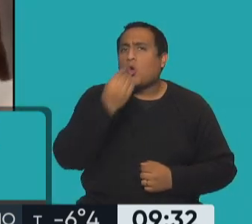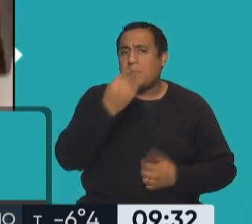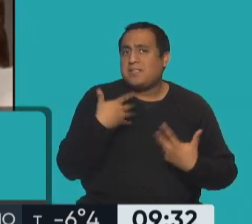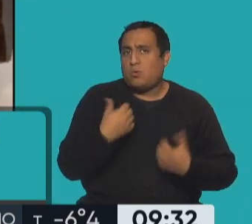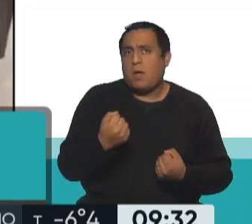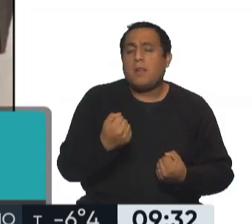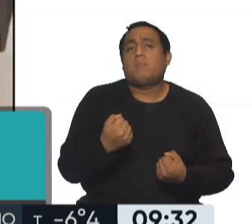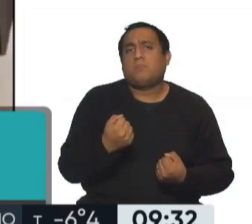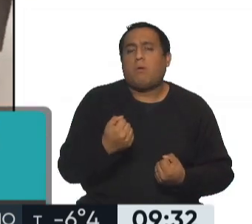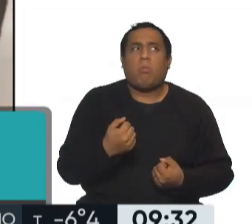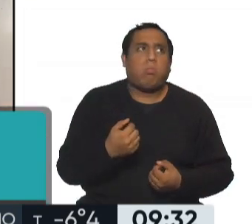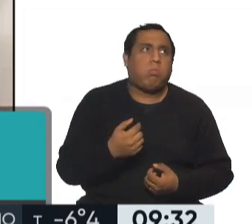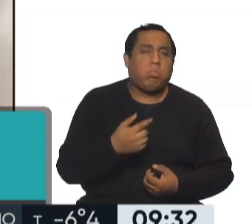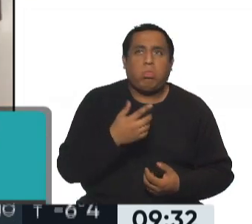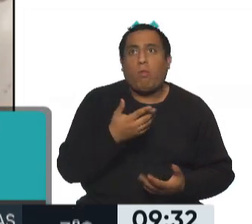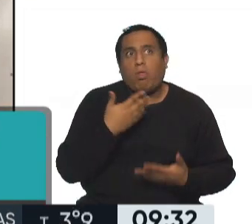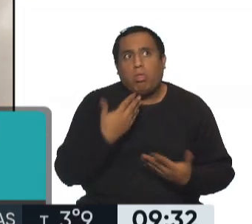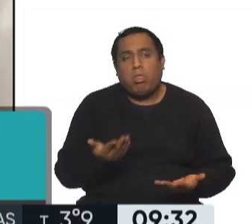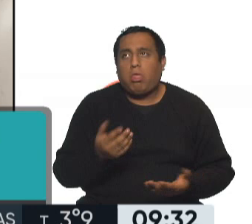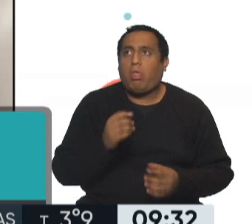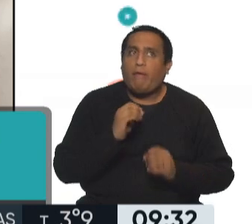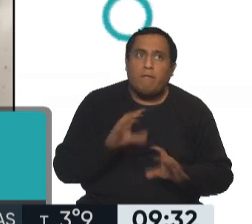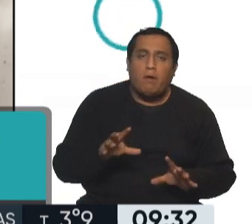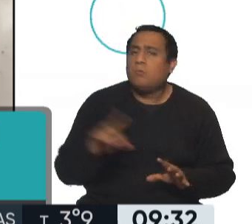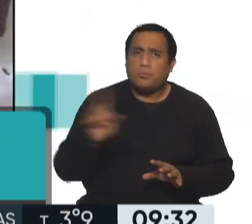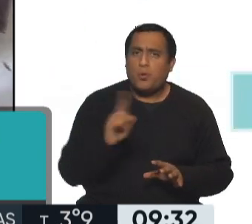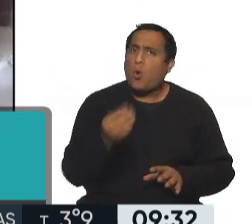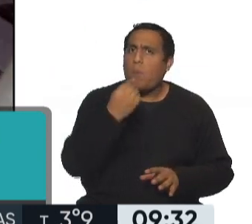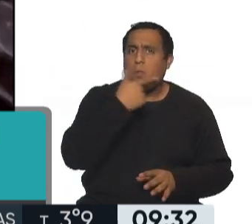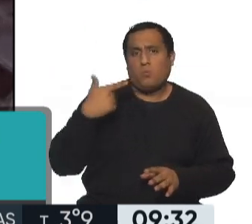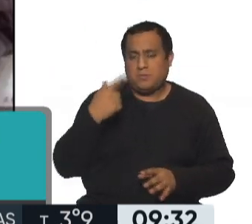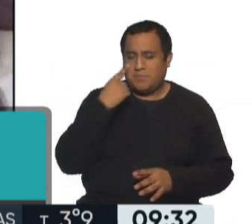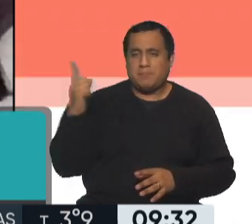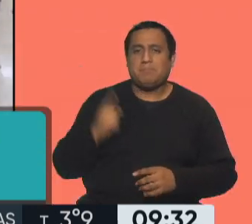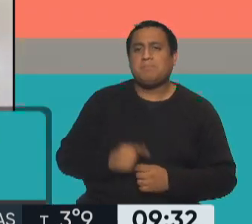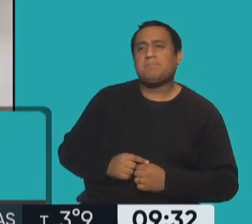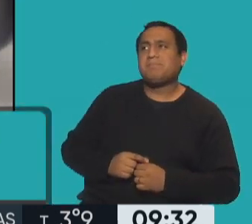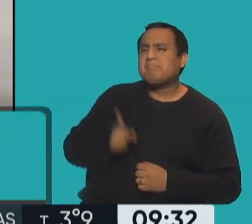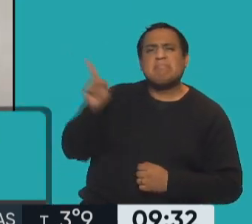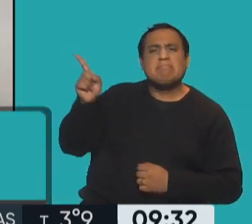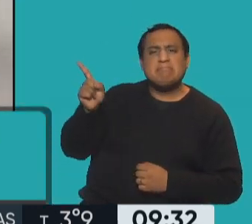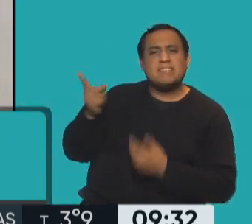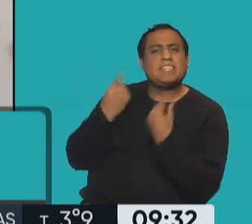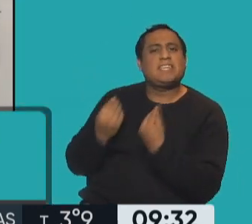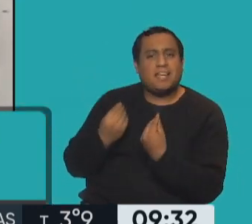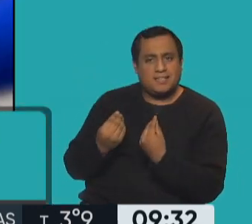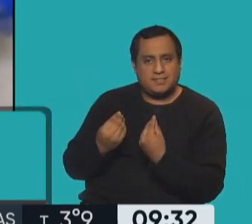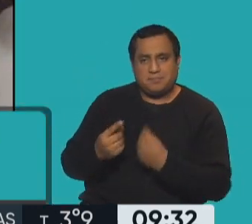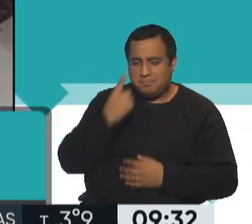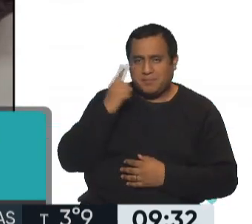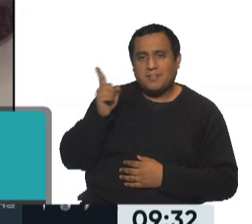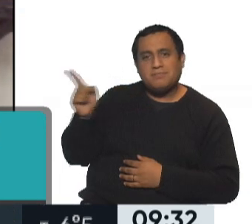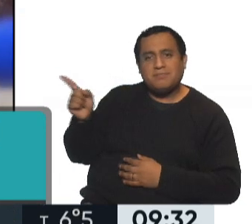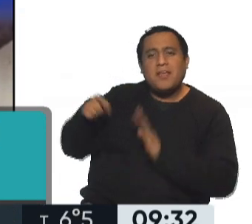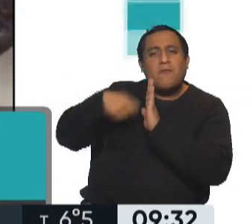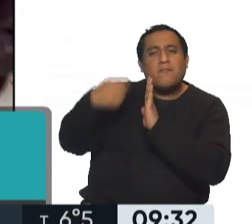no es ni aburrido, ni soso, ni mucho menos. ¿De qué se tratan estos florentinos? Contanos. Exactamente, ahí les muestro en el